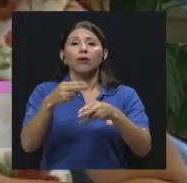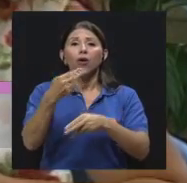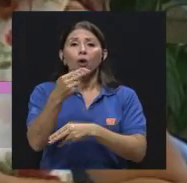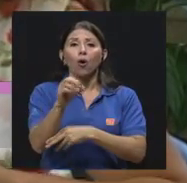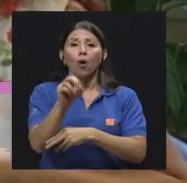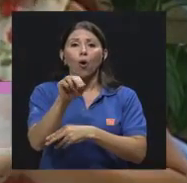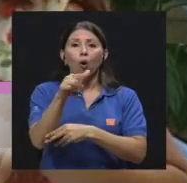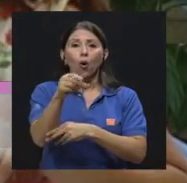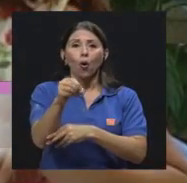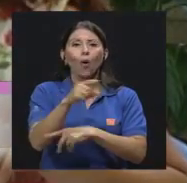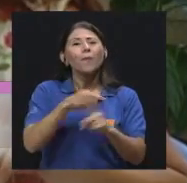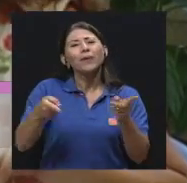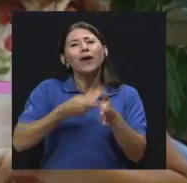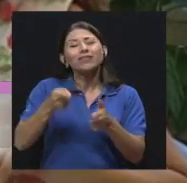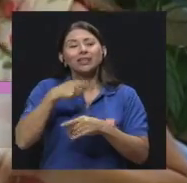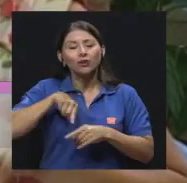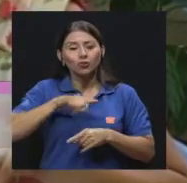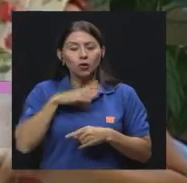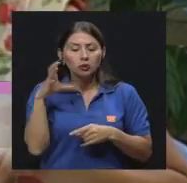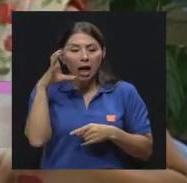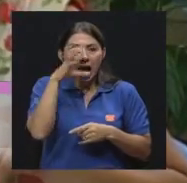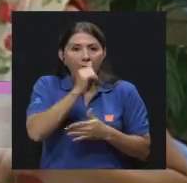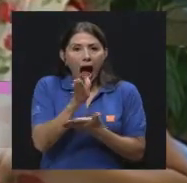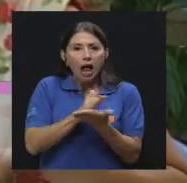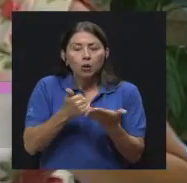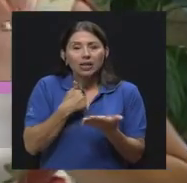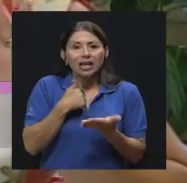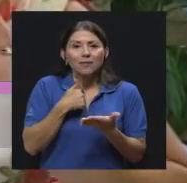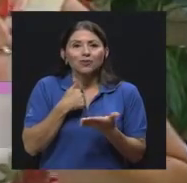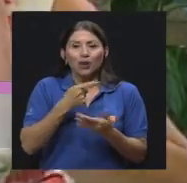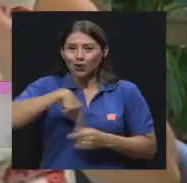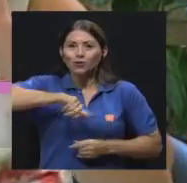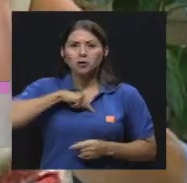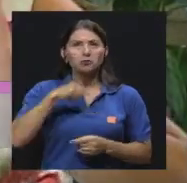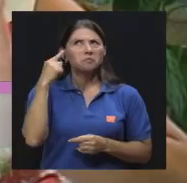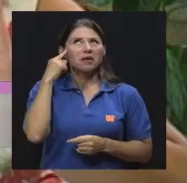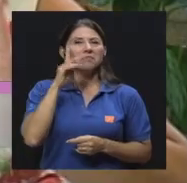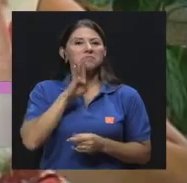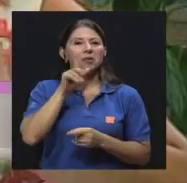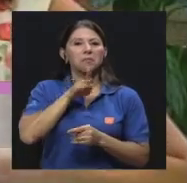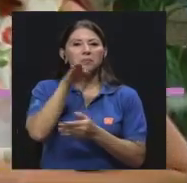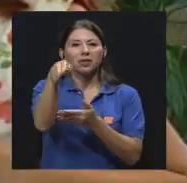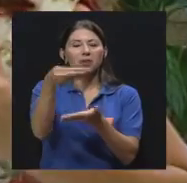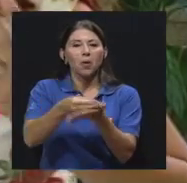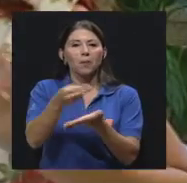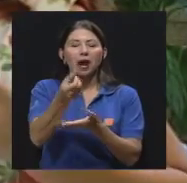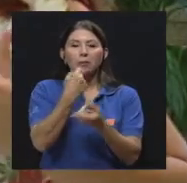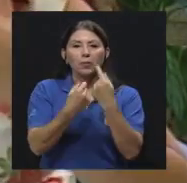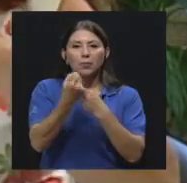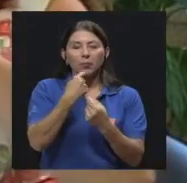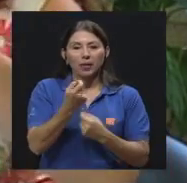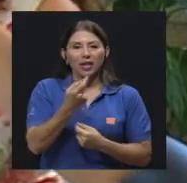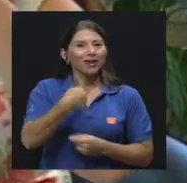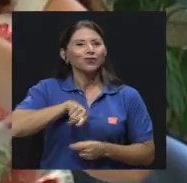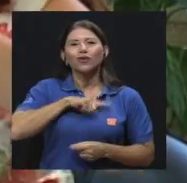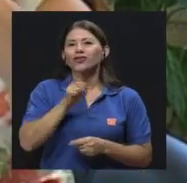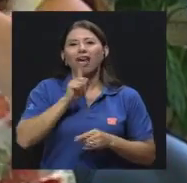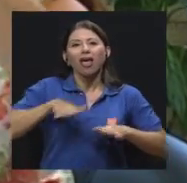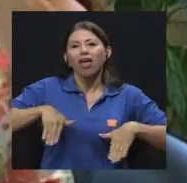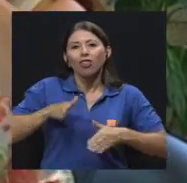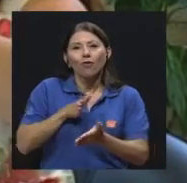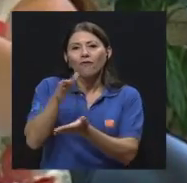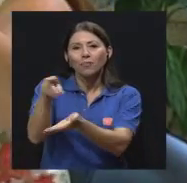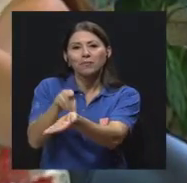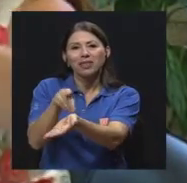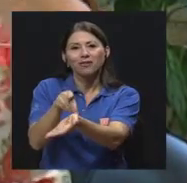automedicarnos. Y nos da mucho temor ir a un dermatólogo, ¿verdad? O a su defecto a cualquier médico, ¿verdad? Entonces, por lo general es más fácil